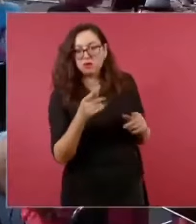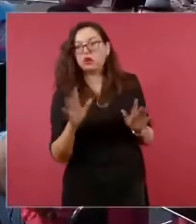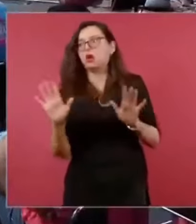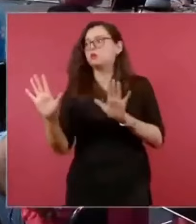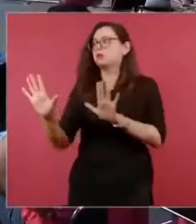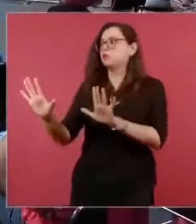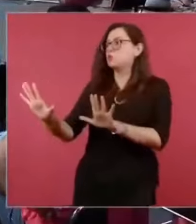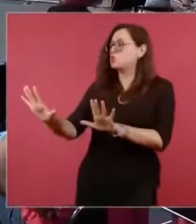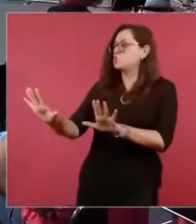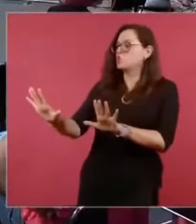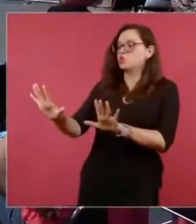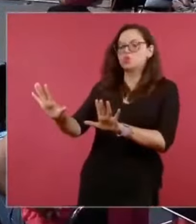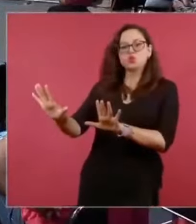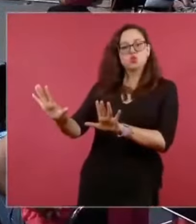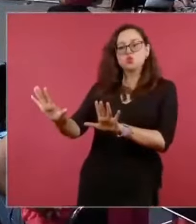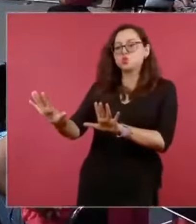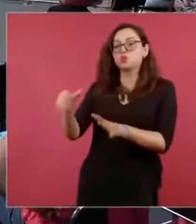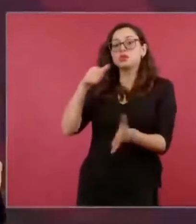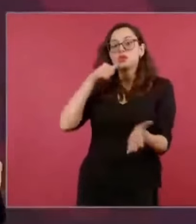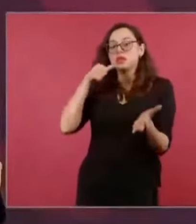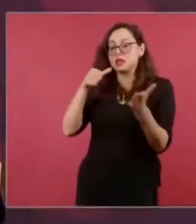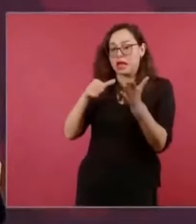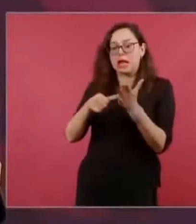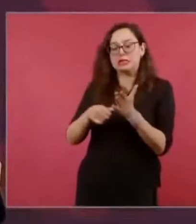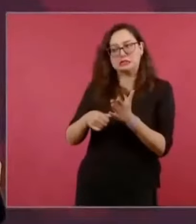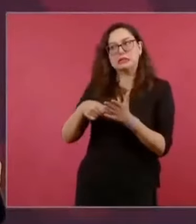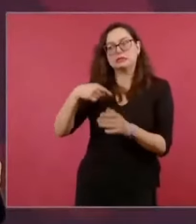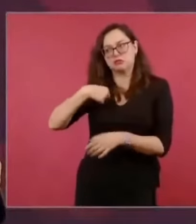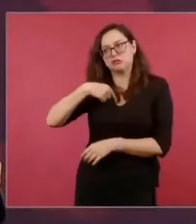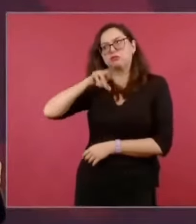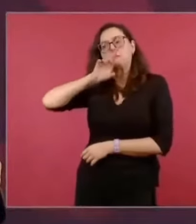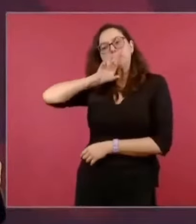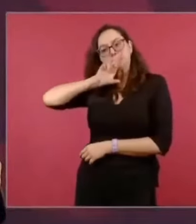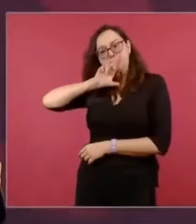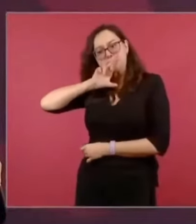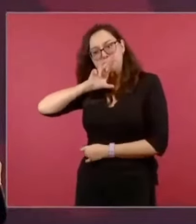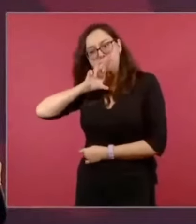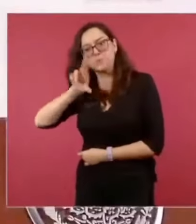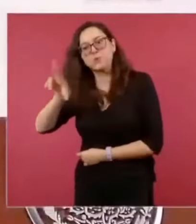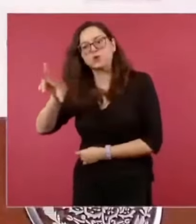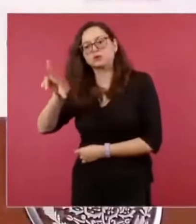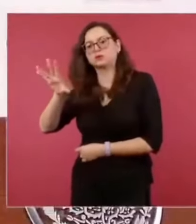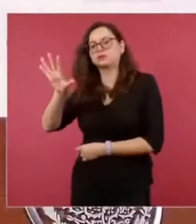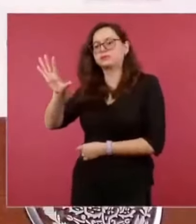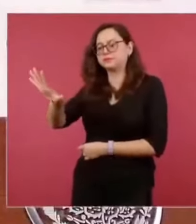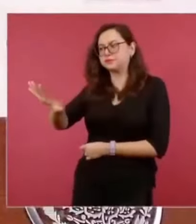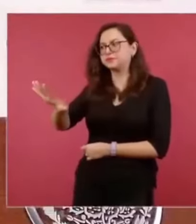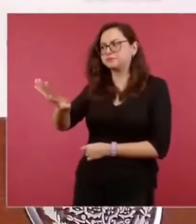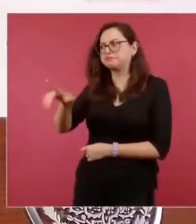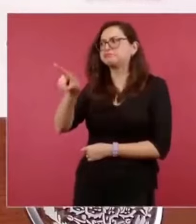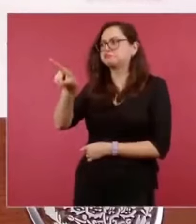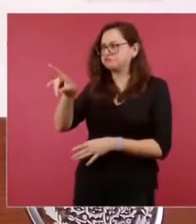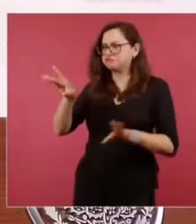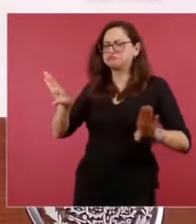Yo nada más le puse que celebraban,